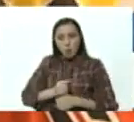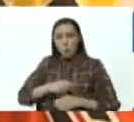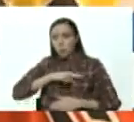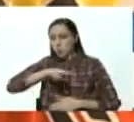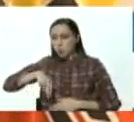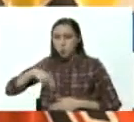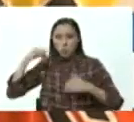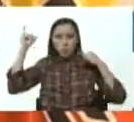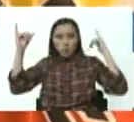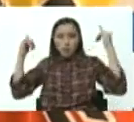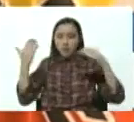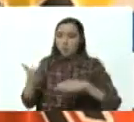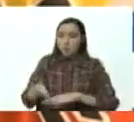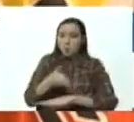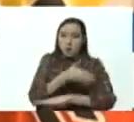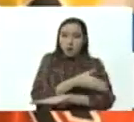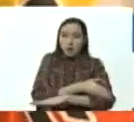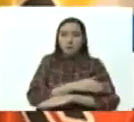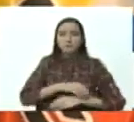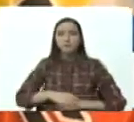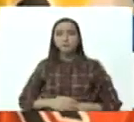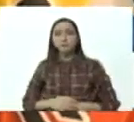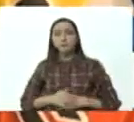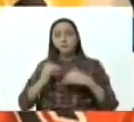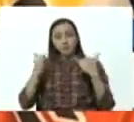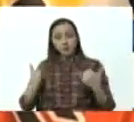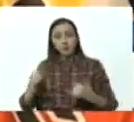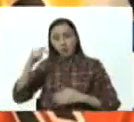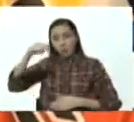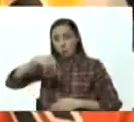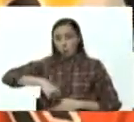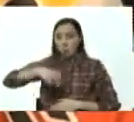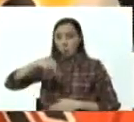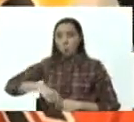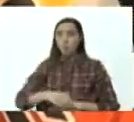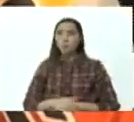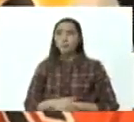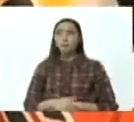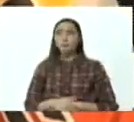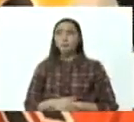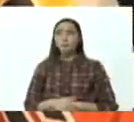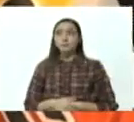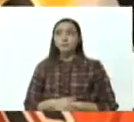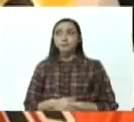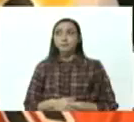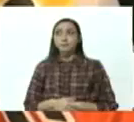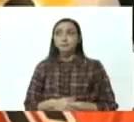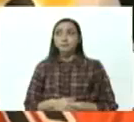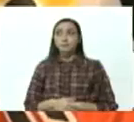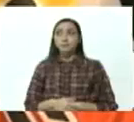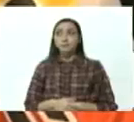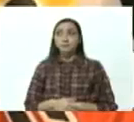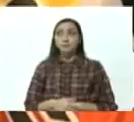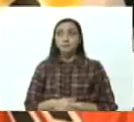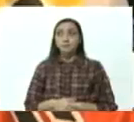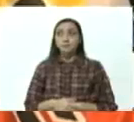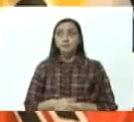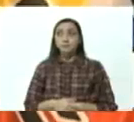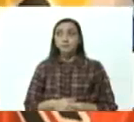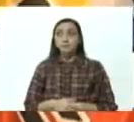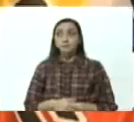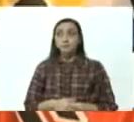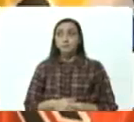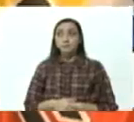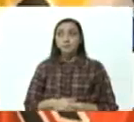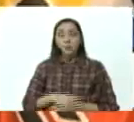celebrando desde hace ya varias semanas y hoy con más razón cuando ya están los cuando ya están los todos los materiales